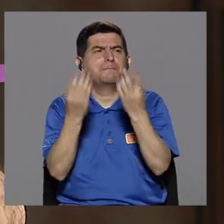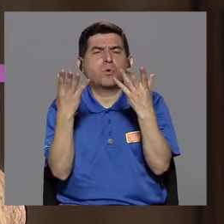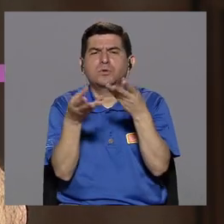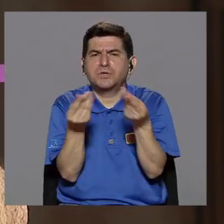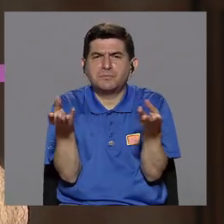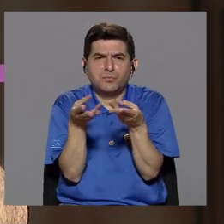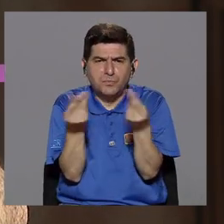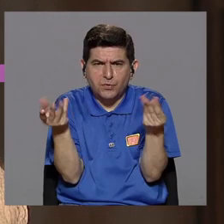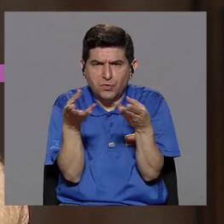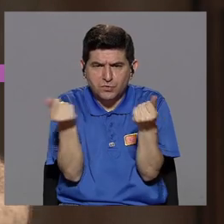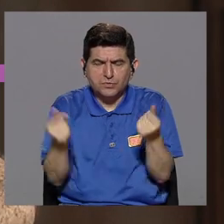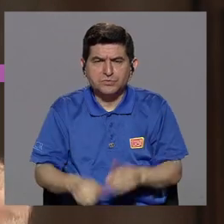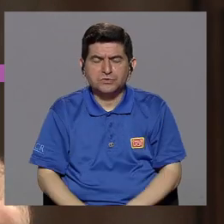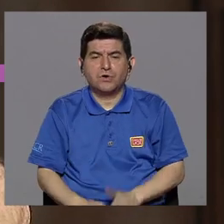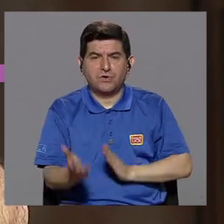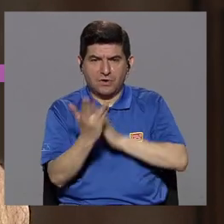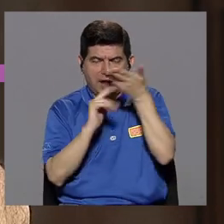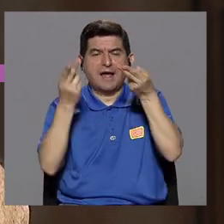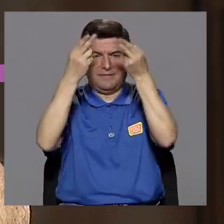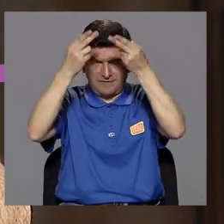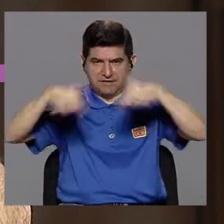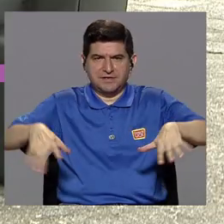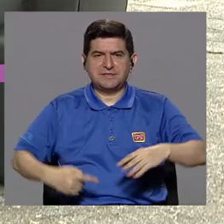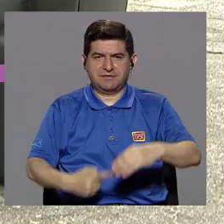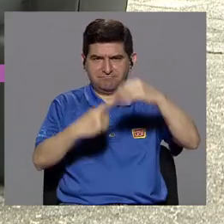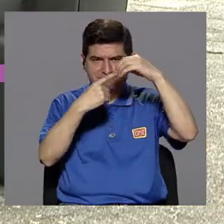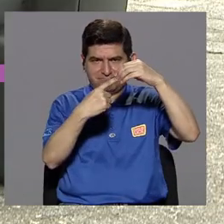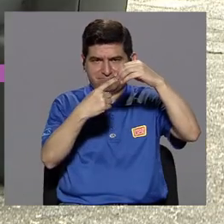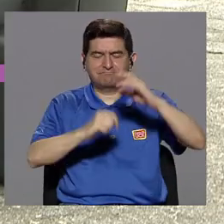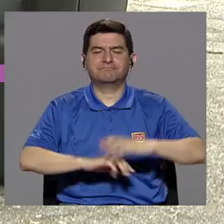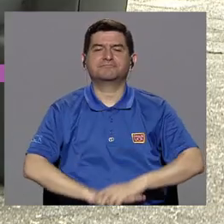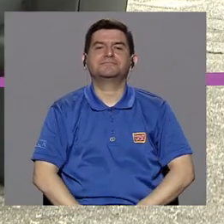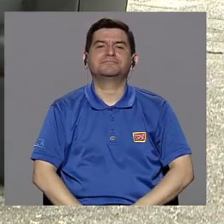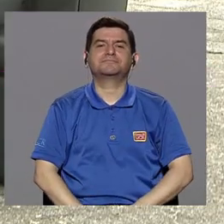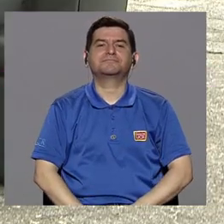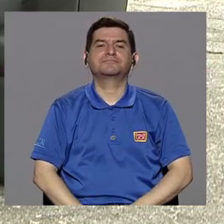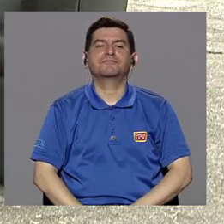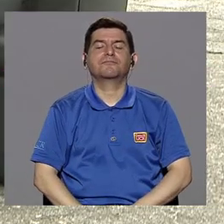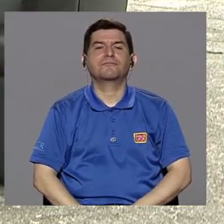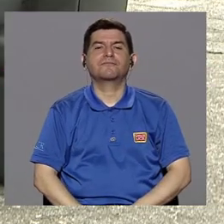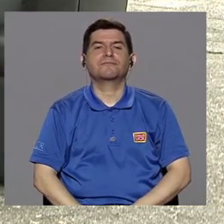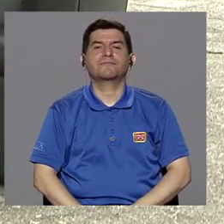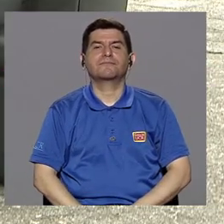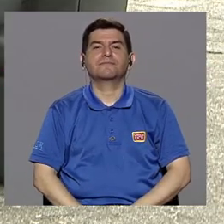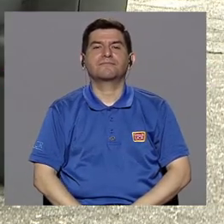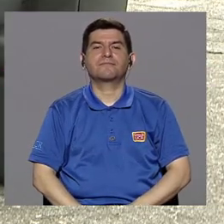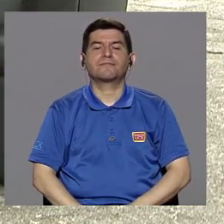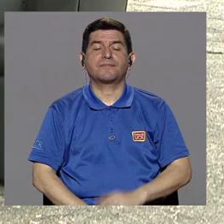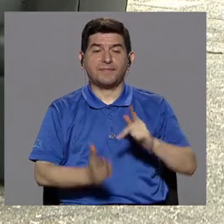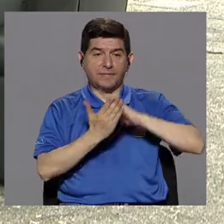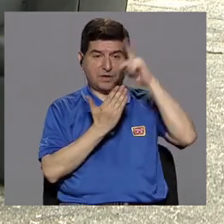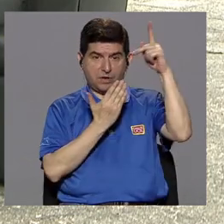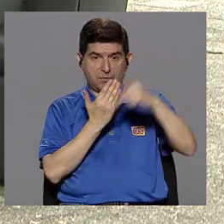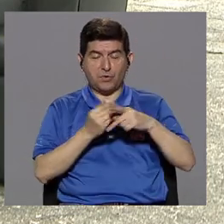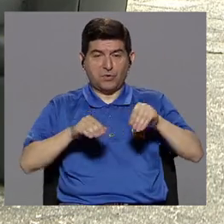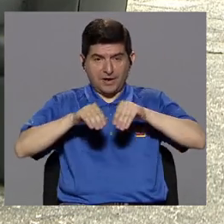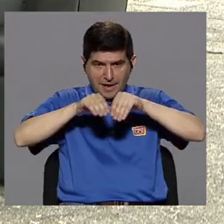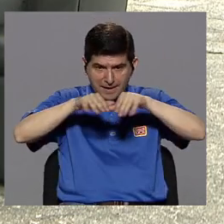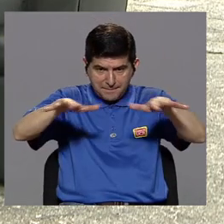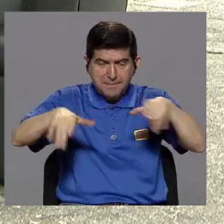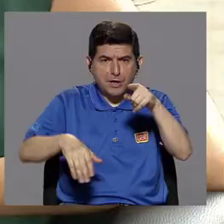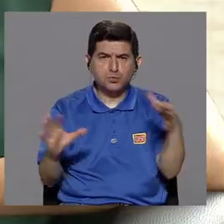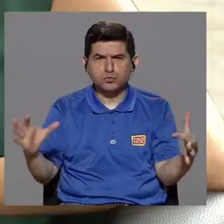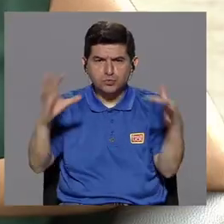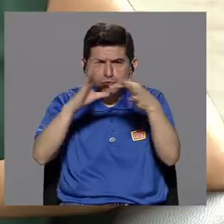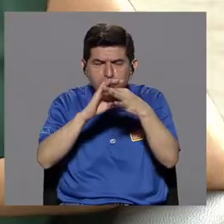producción que sale por internet principalmente. El programa de extensión, este programa que usted